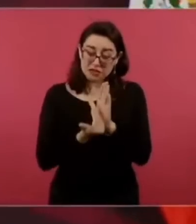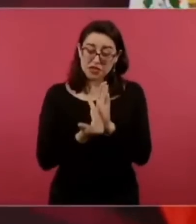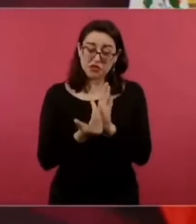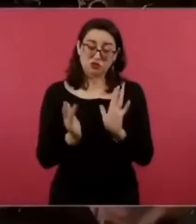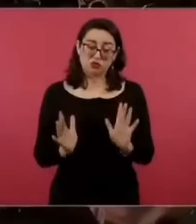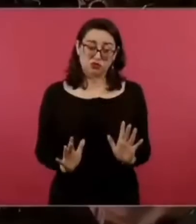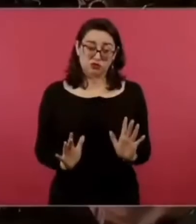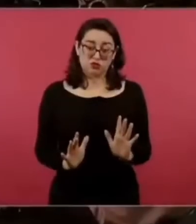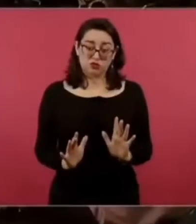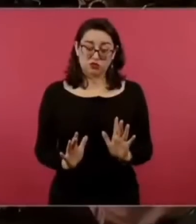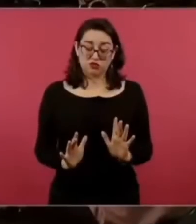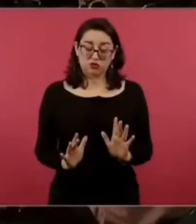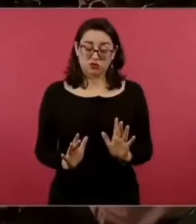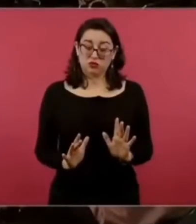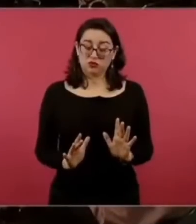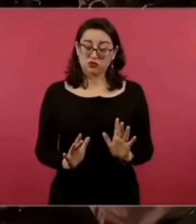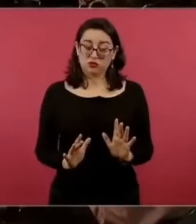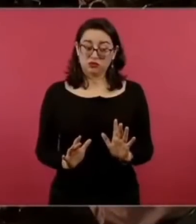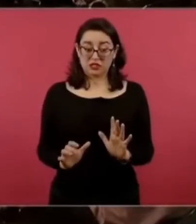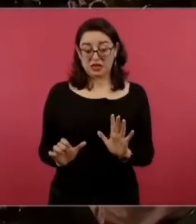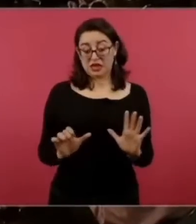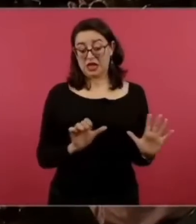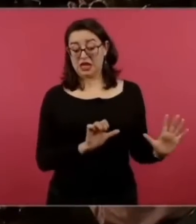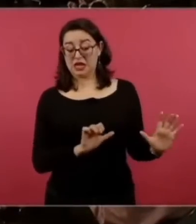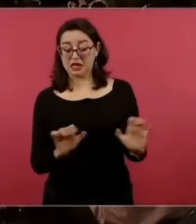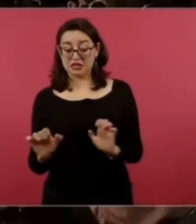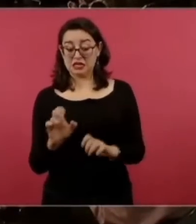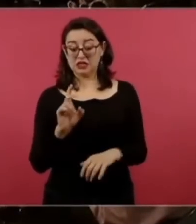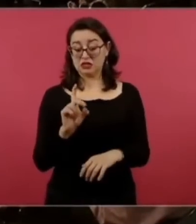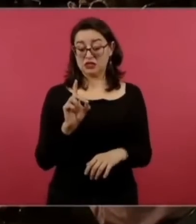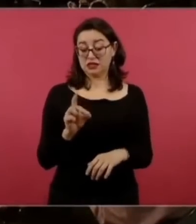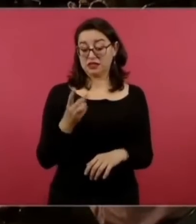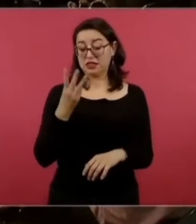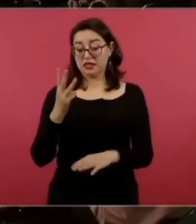no me cobre 633